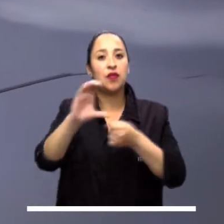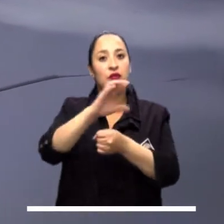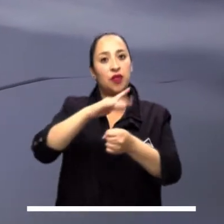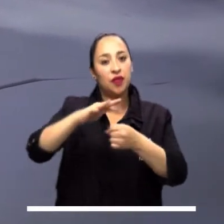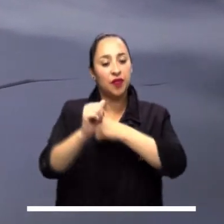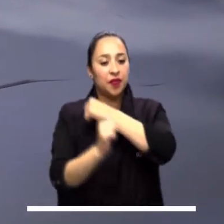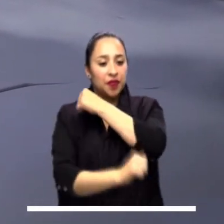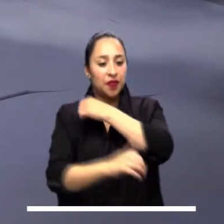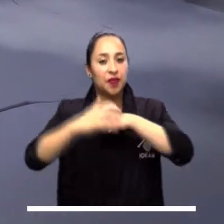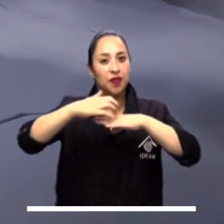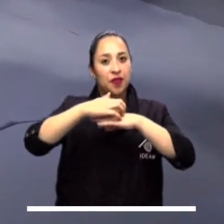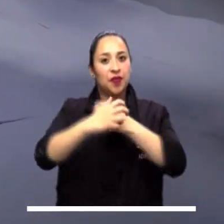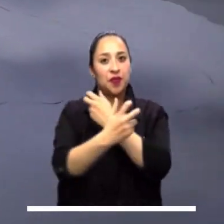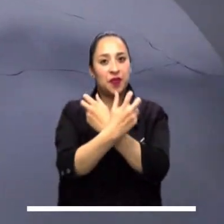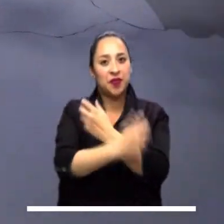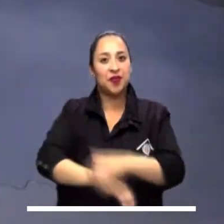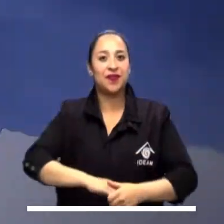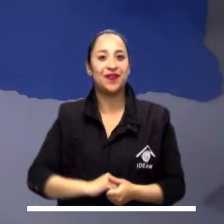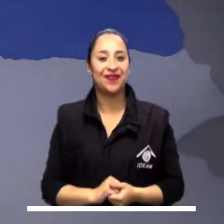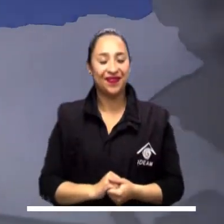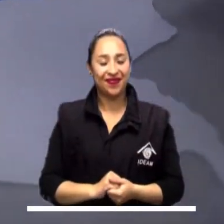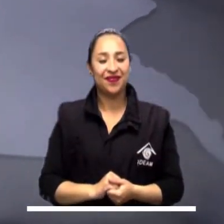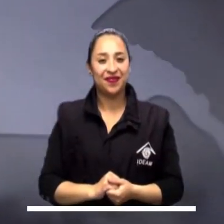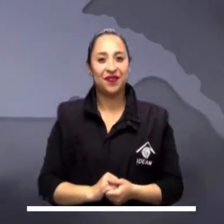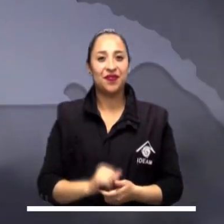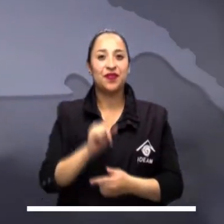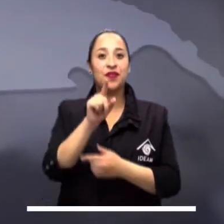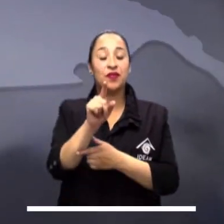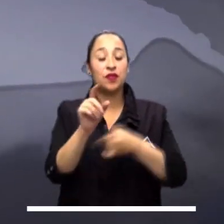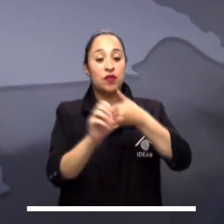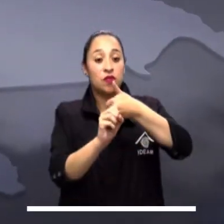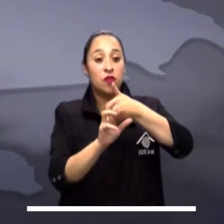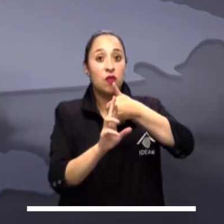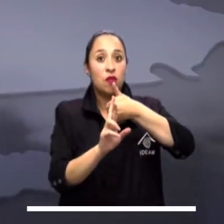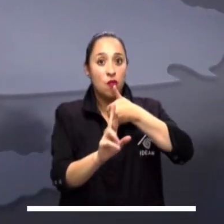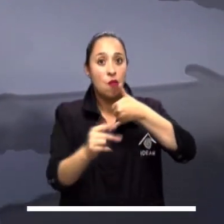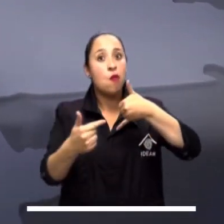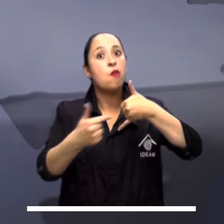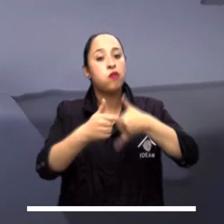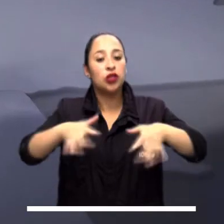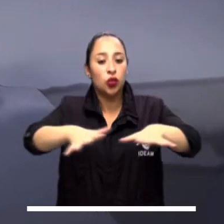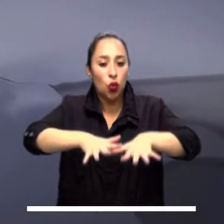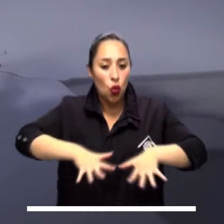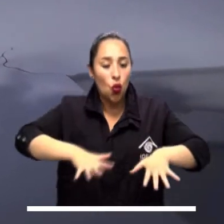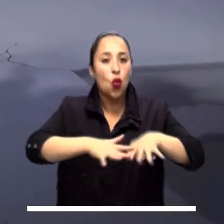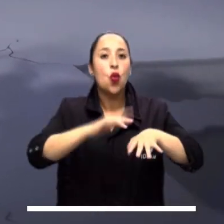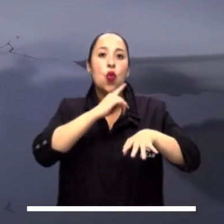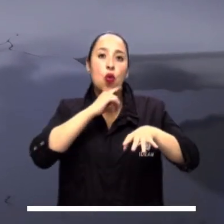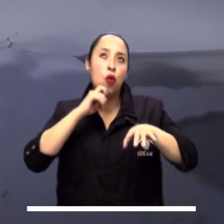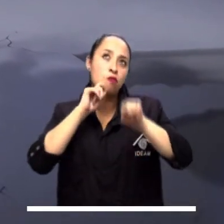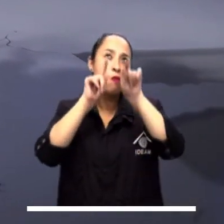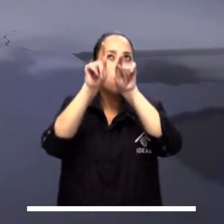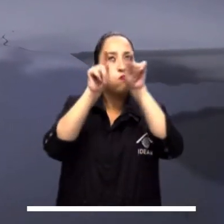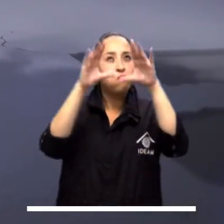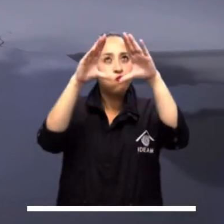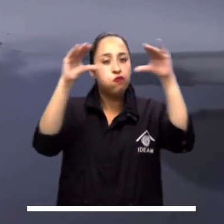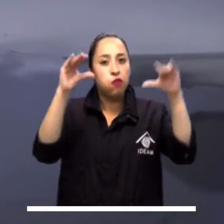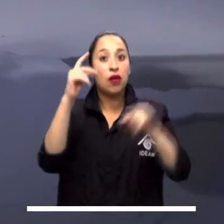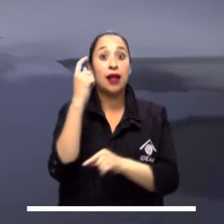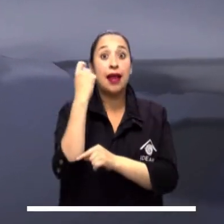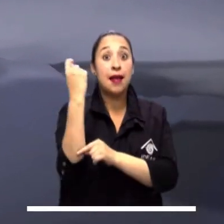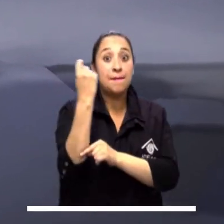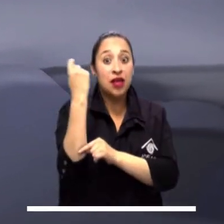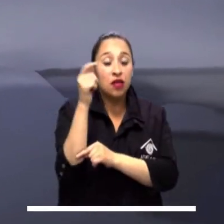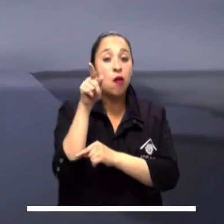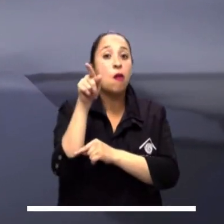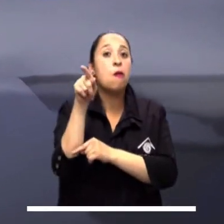Cundinamarca, Boyacá, Tolima y Huila. La mayor parte de la orinofía presentará tiempo seco y cielo cubierto, salvo sectores del